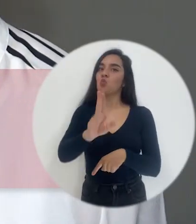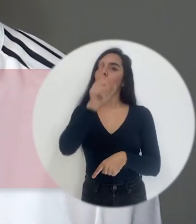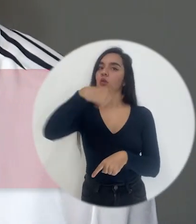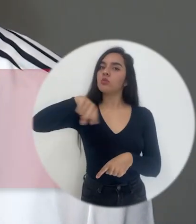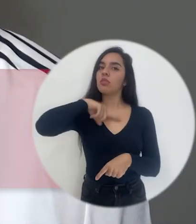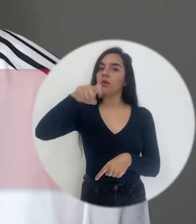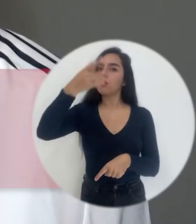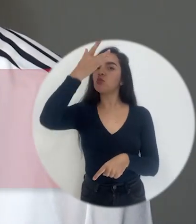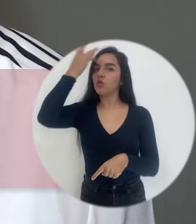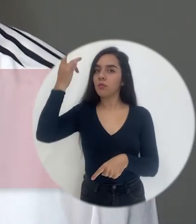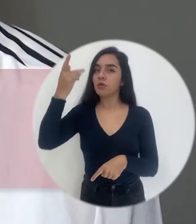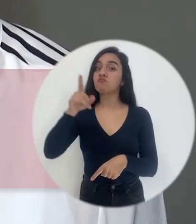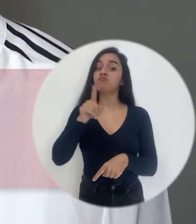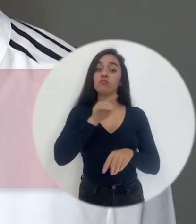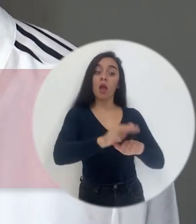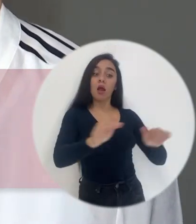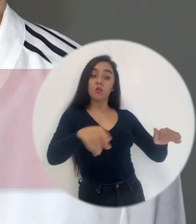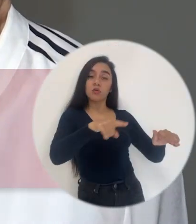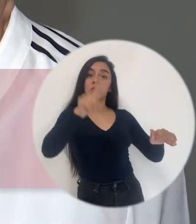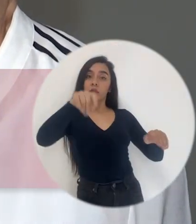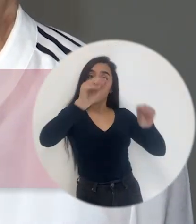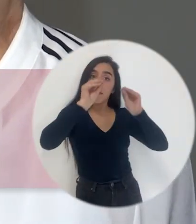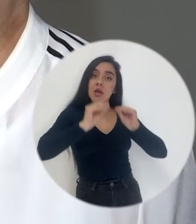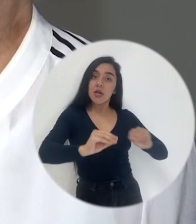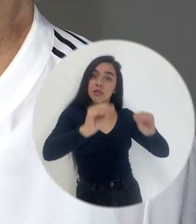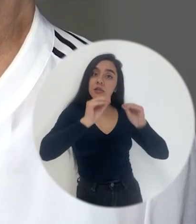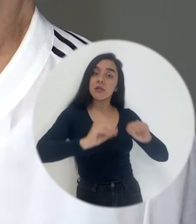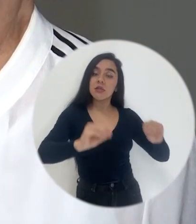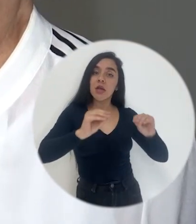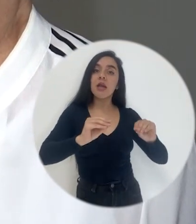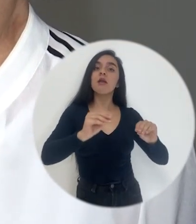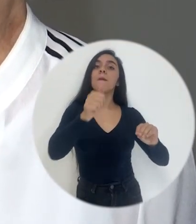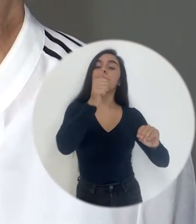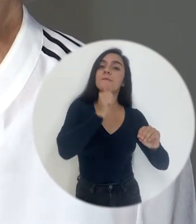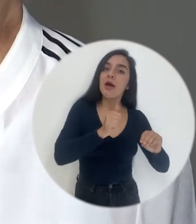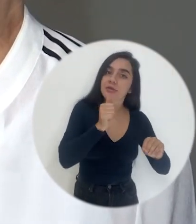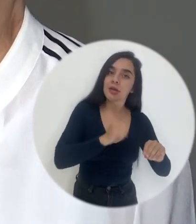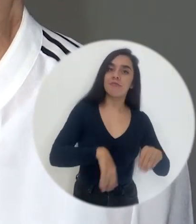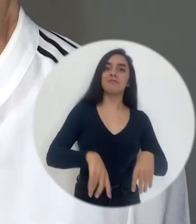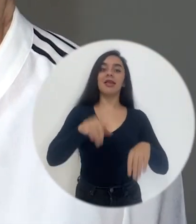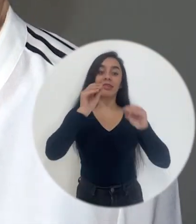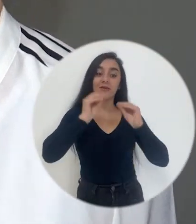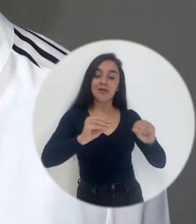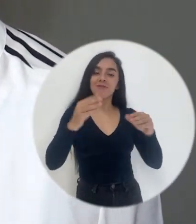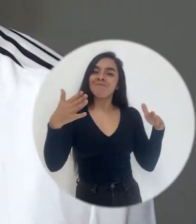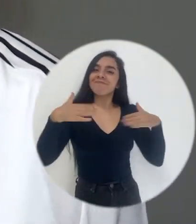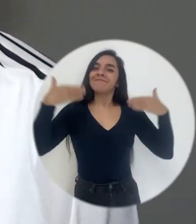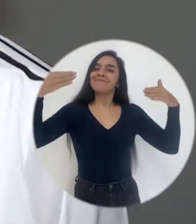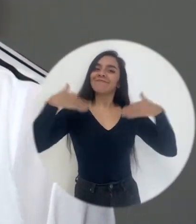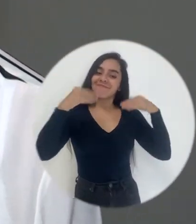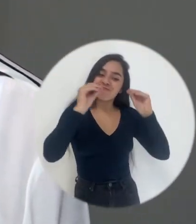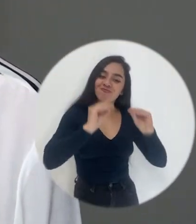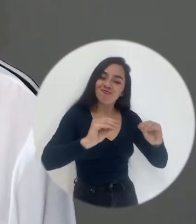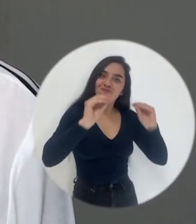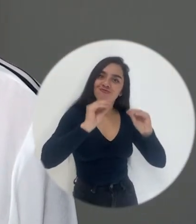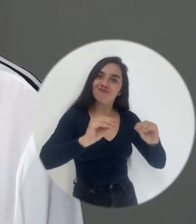al niño se le enseña con paciencia, con alegría, con